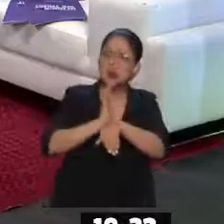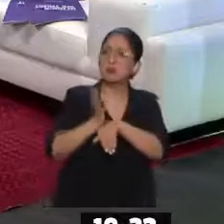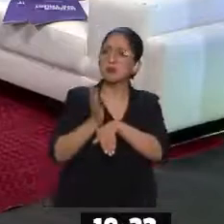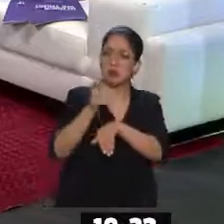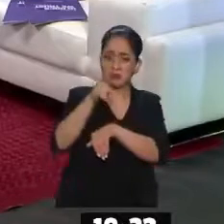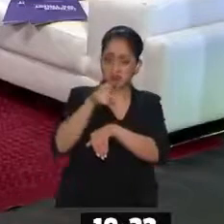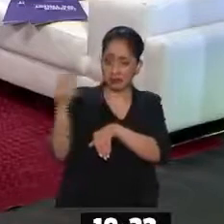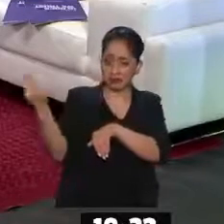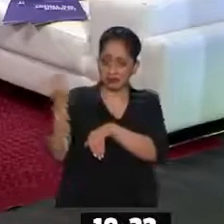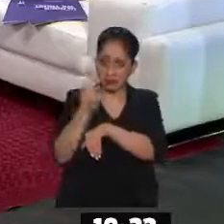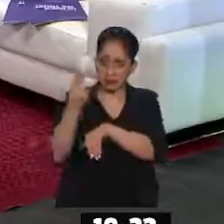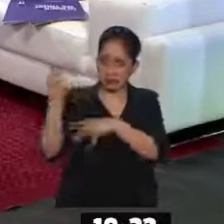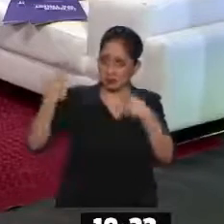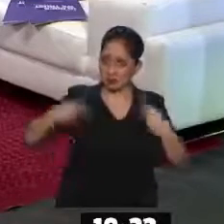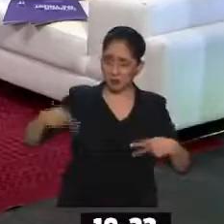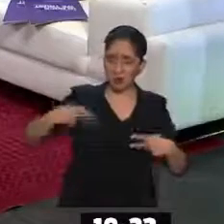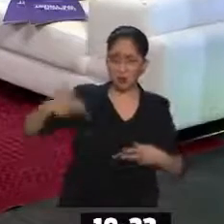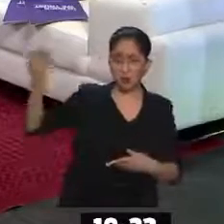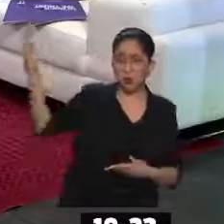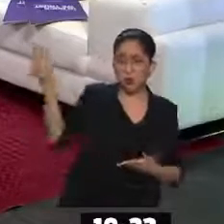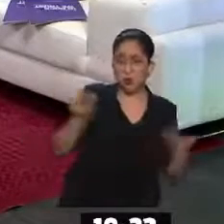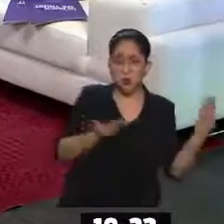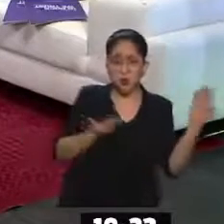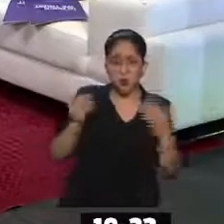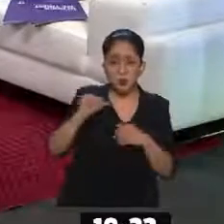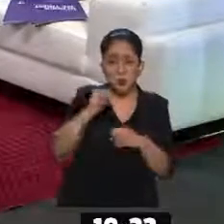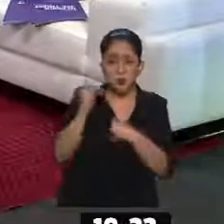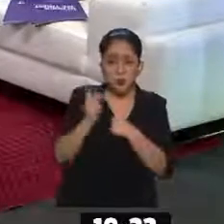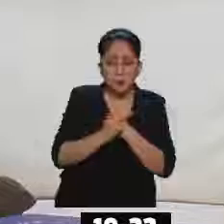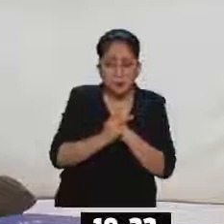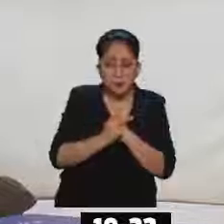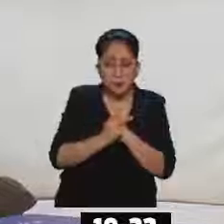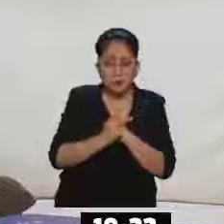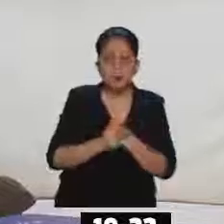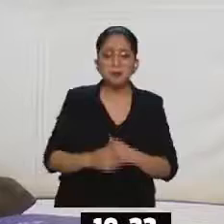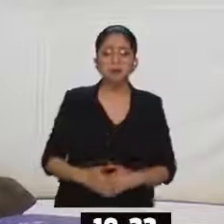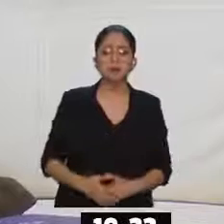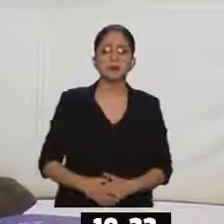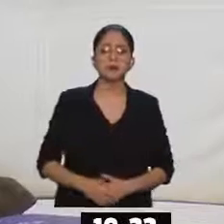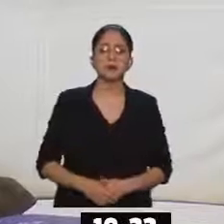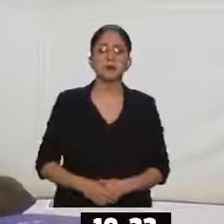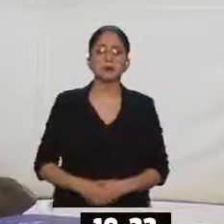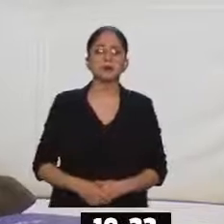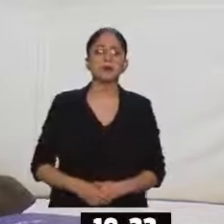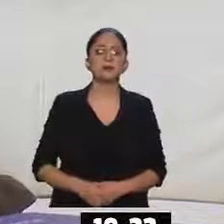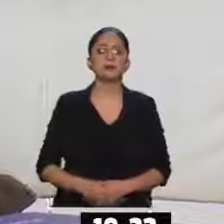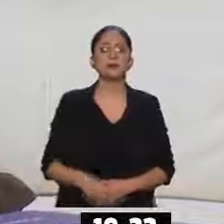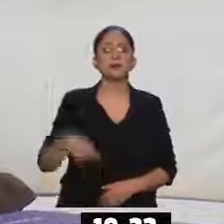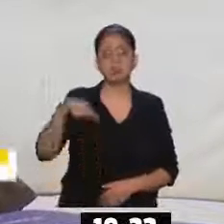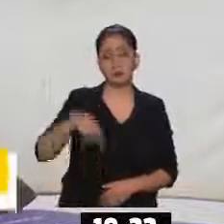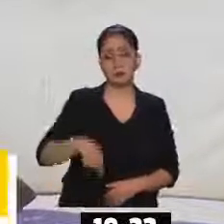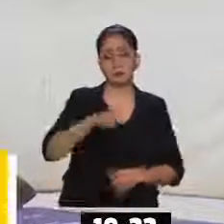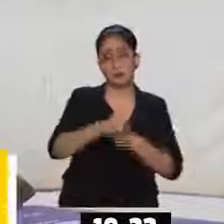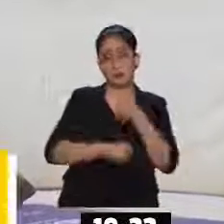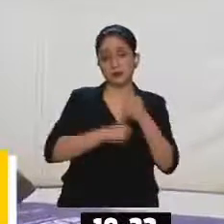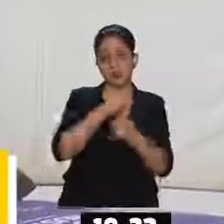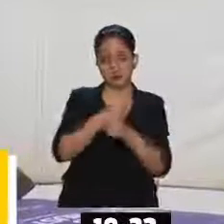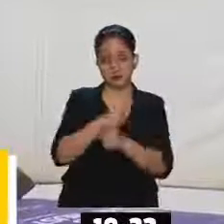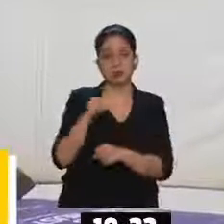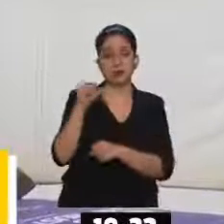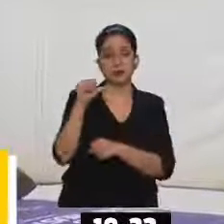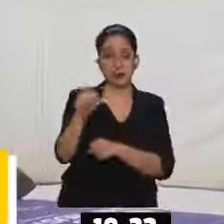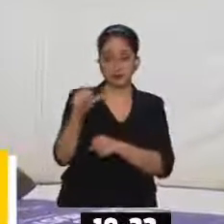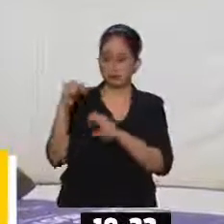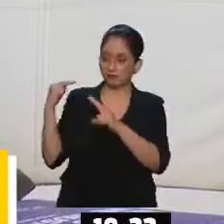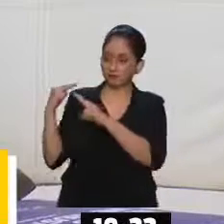normalmente radican en otros lados. A ver, maestra, pues sí, tenemos este año la decimosexta edición de este espacio